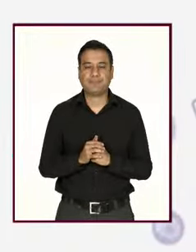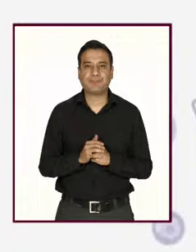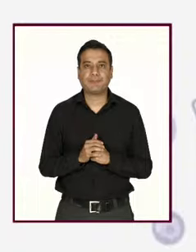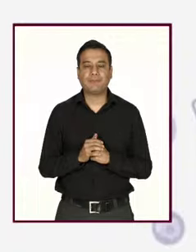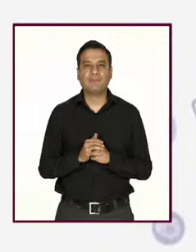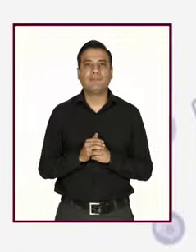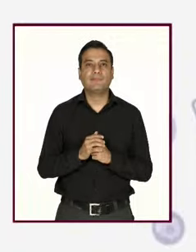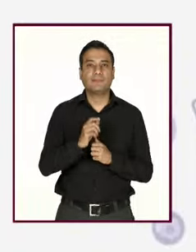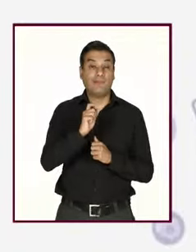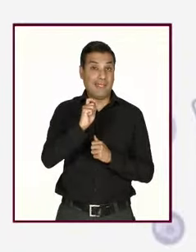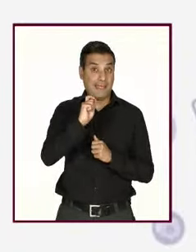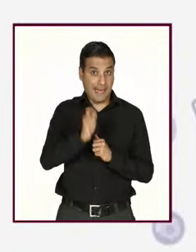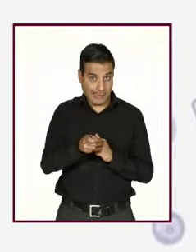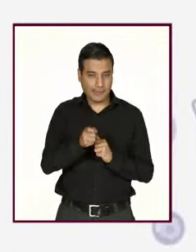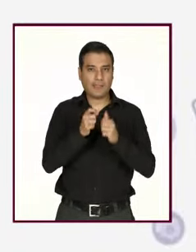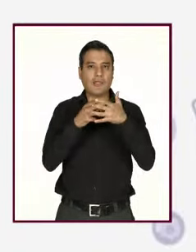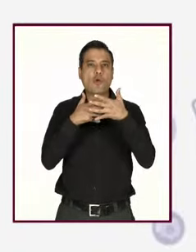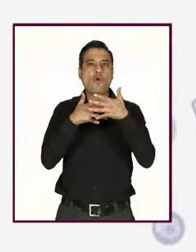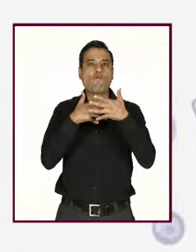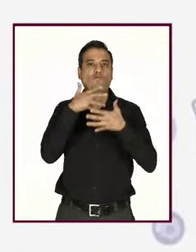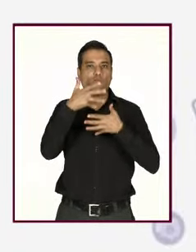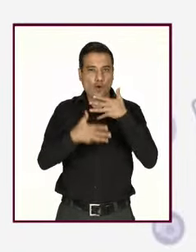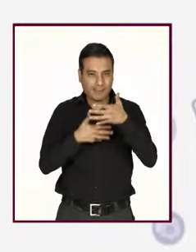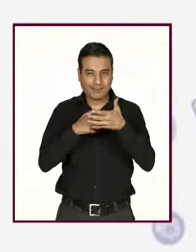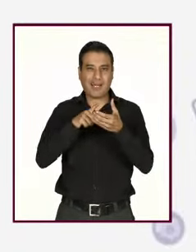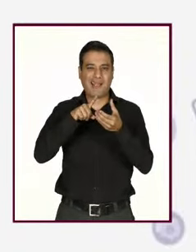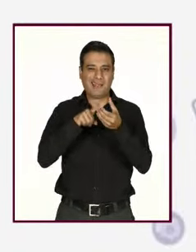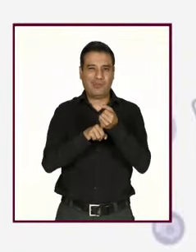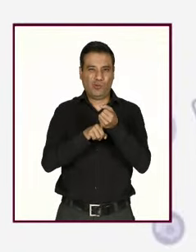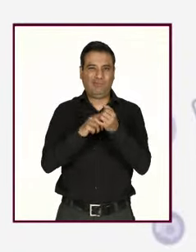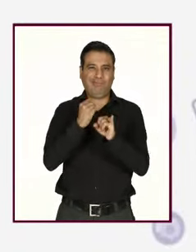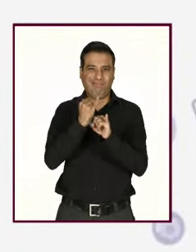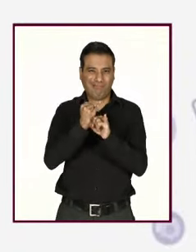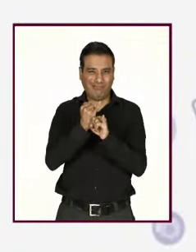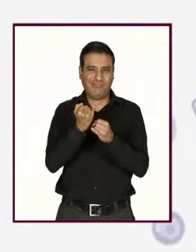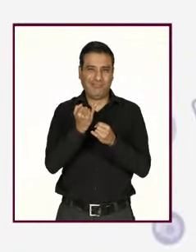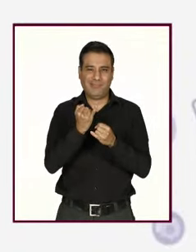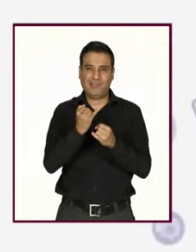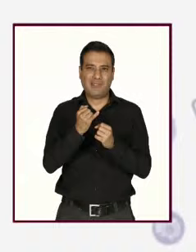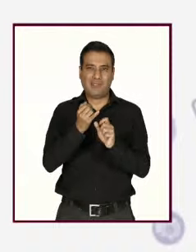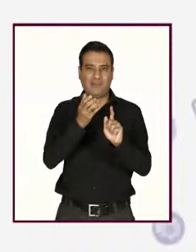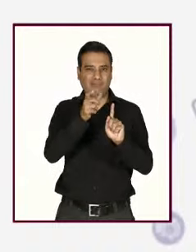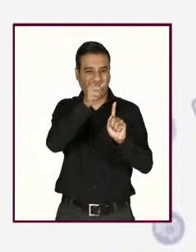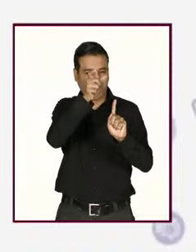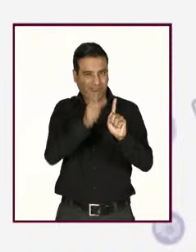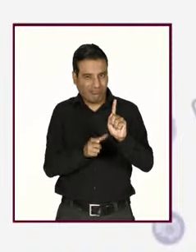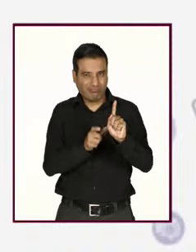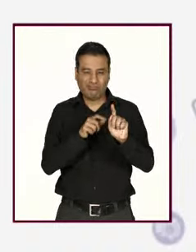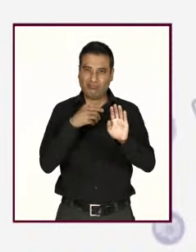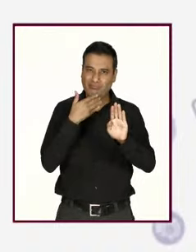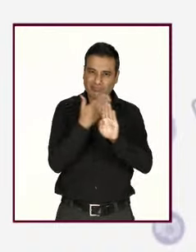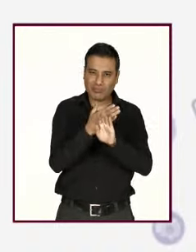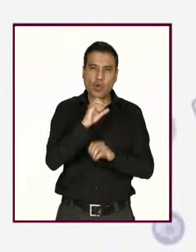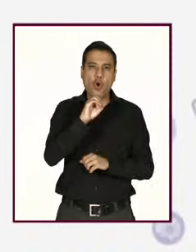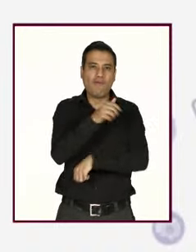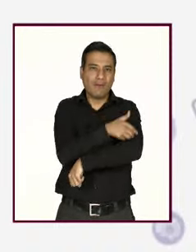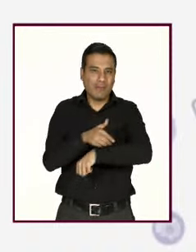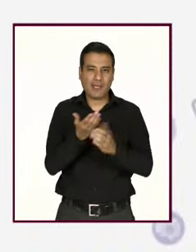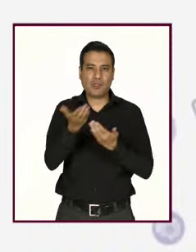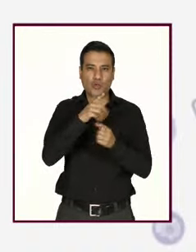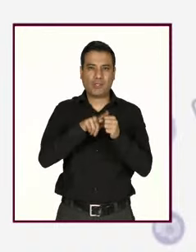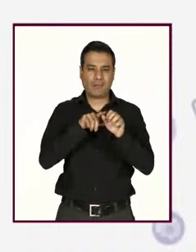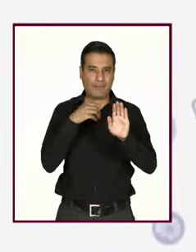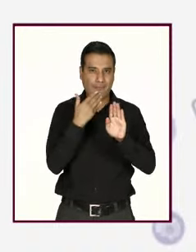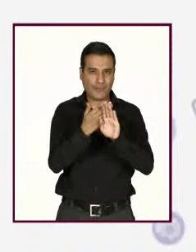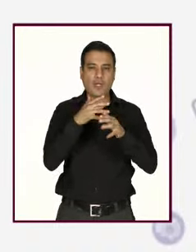violencia que se ejerce a través de medios virtuales que dañan a la persona de manera personal, familiar y social. Violencia a